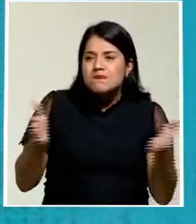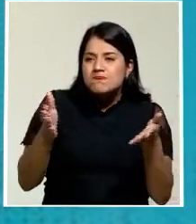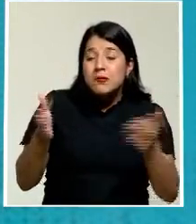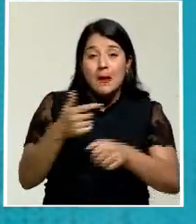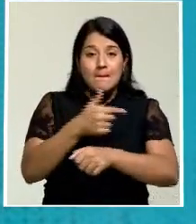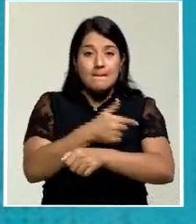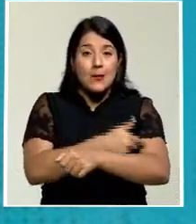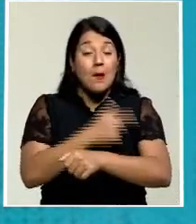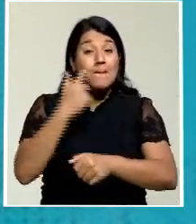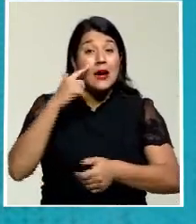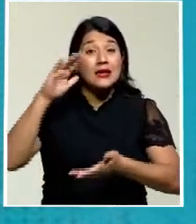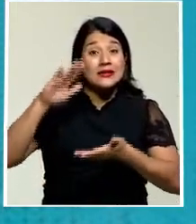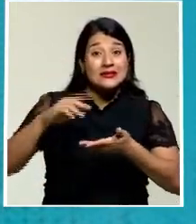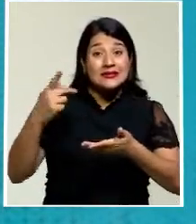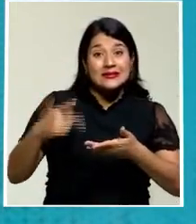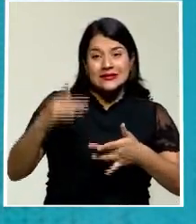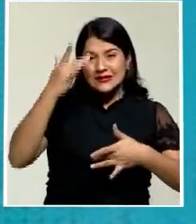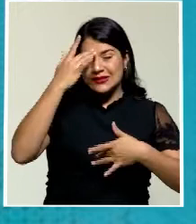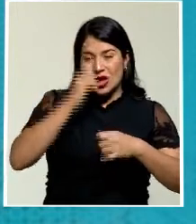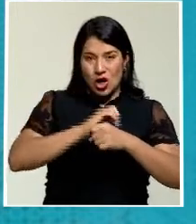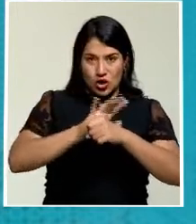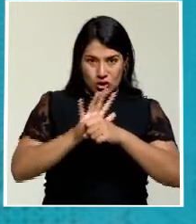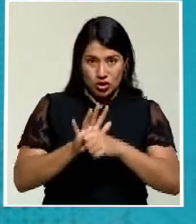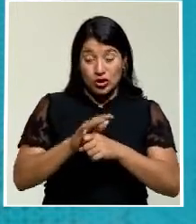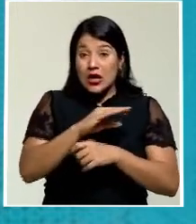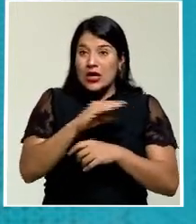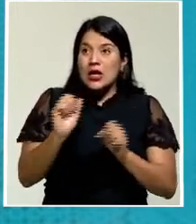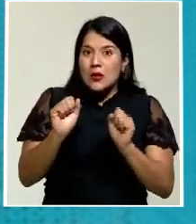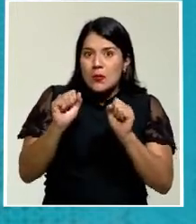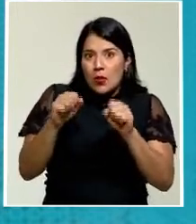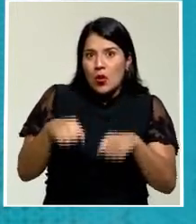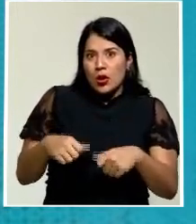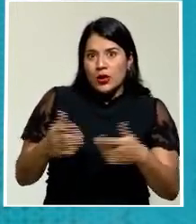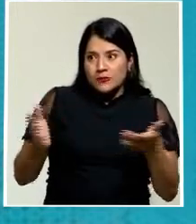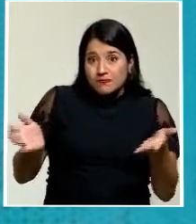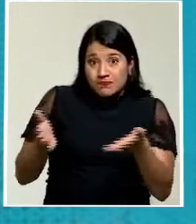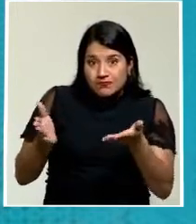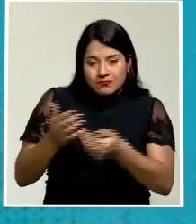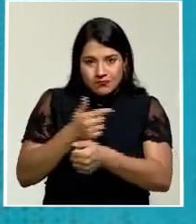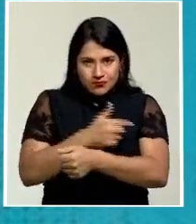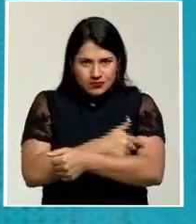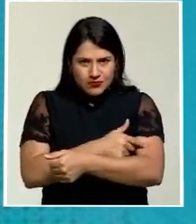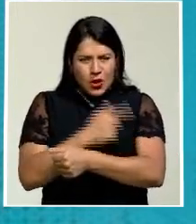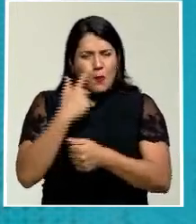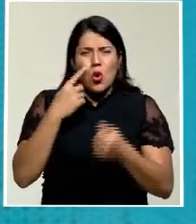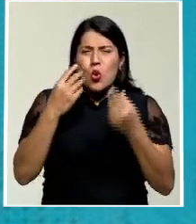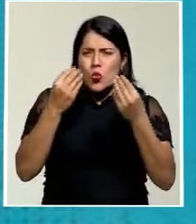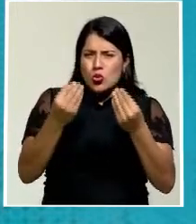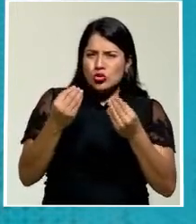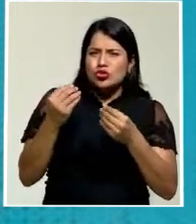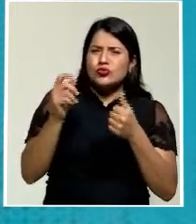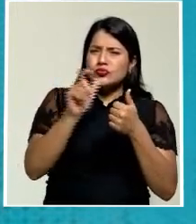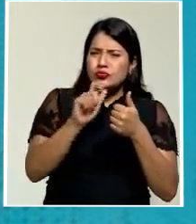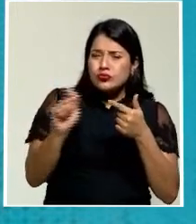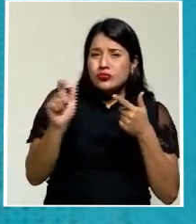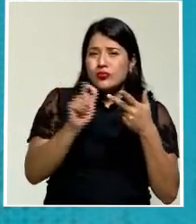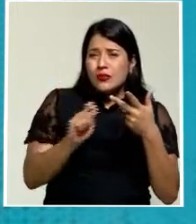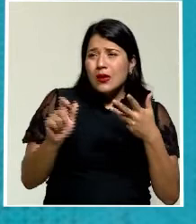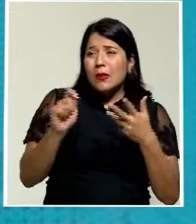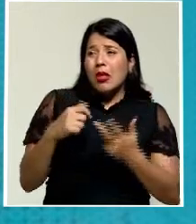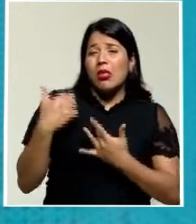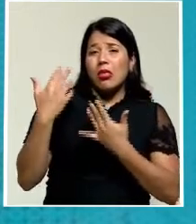recurrir a las herramientas disponibles para incentivarla. Por muchos meses esperamos tener vacunas